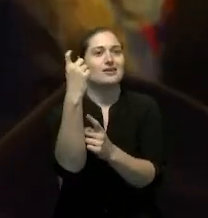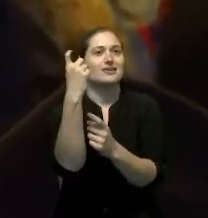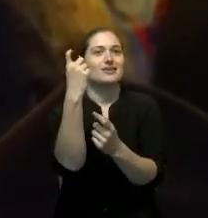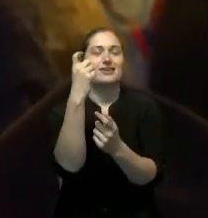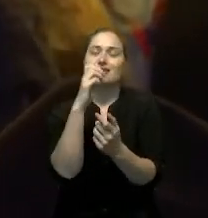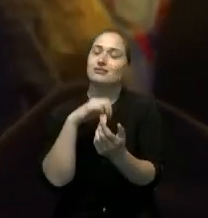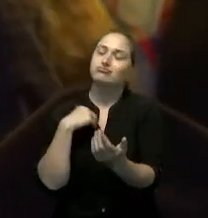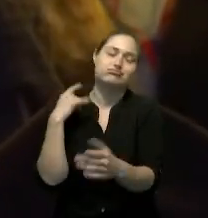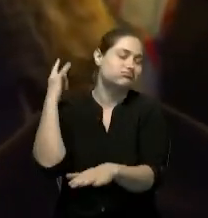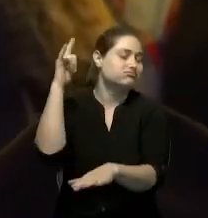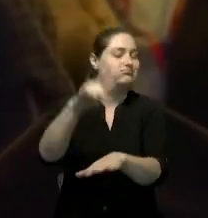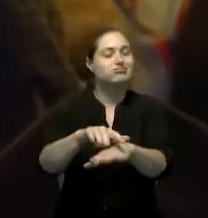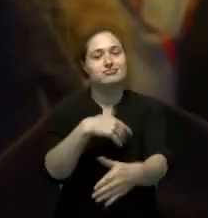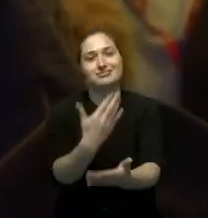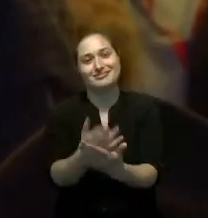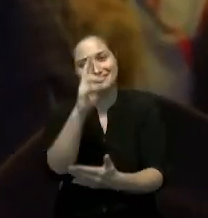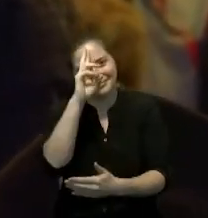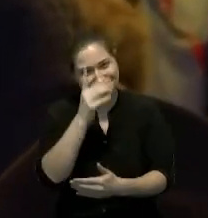República